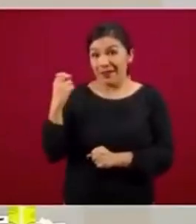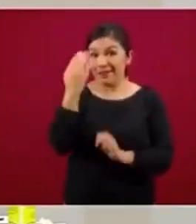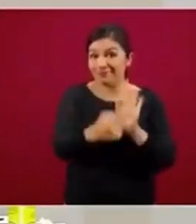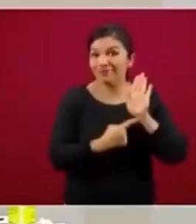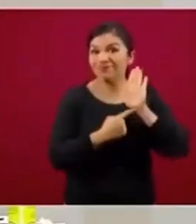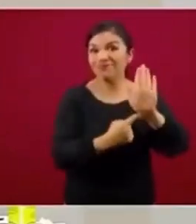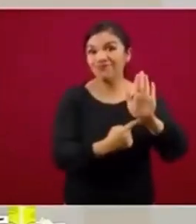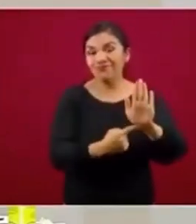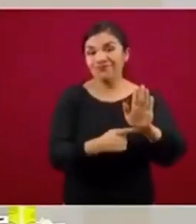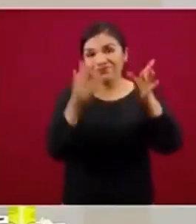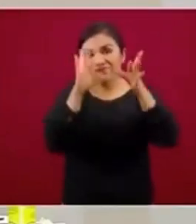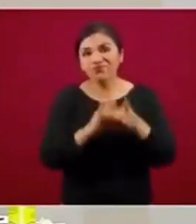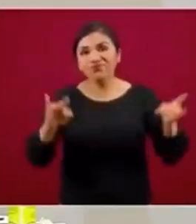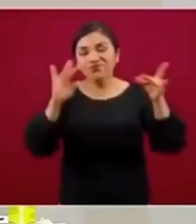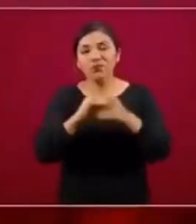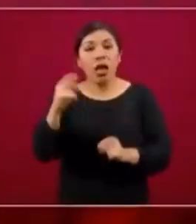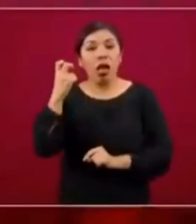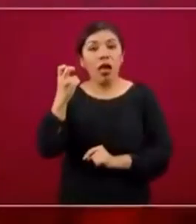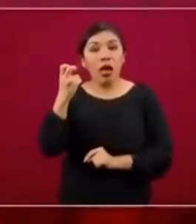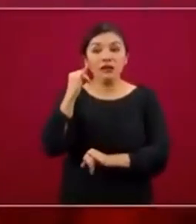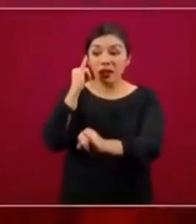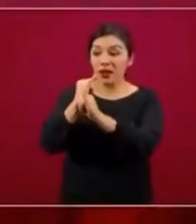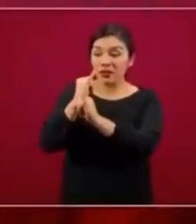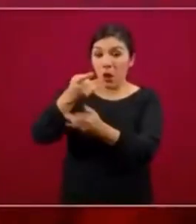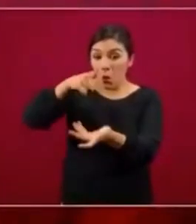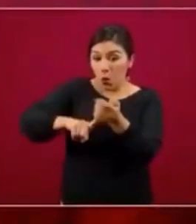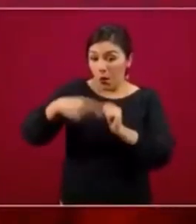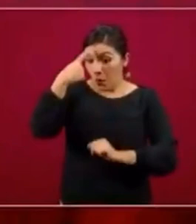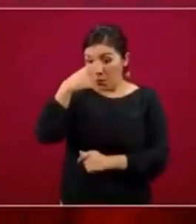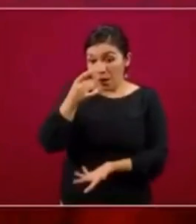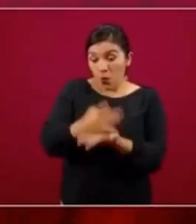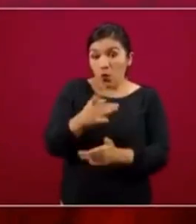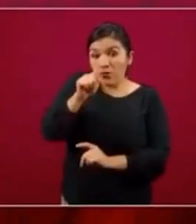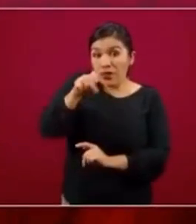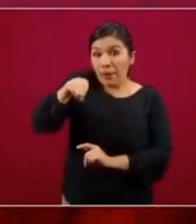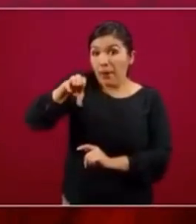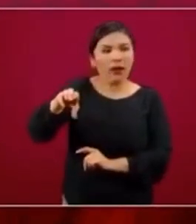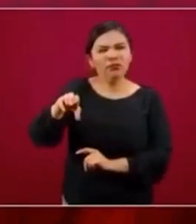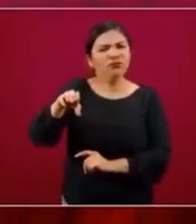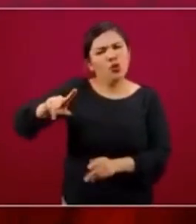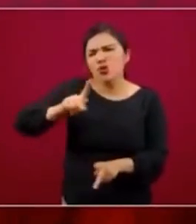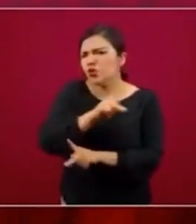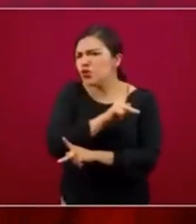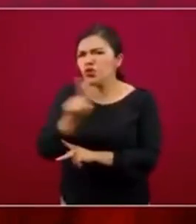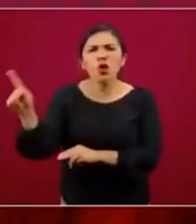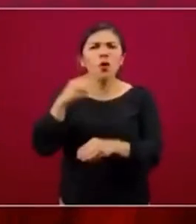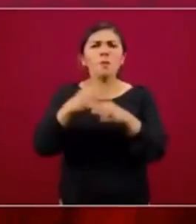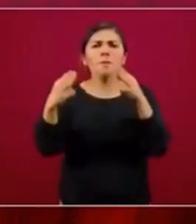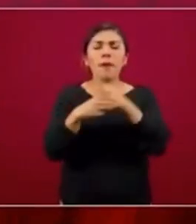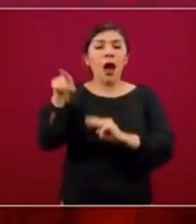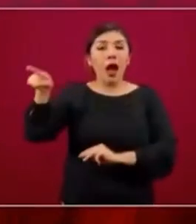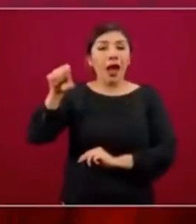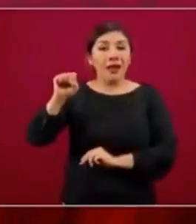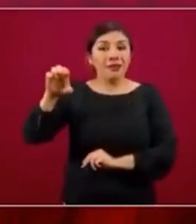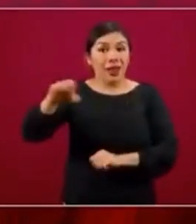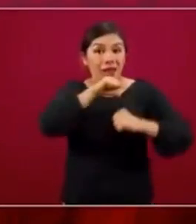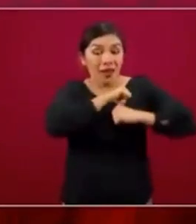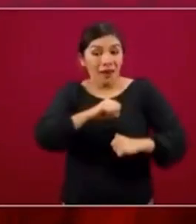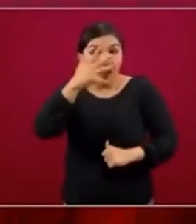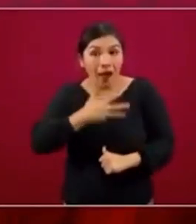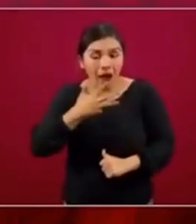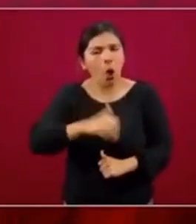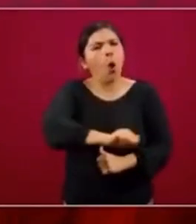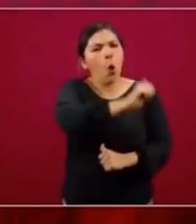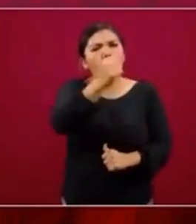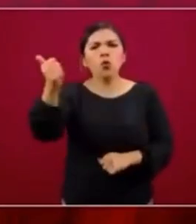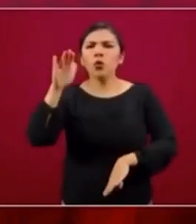presentar Ana Bárbara, esta plataforma que no sólo es para el T-MEC, sino es en general todos los recursos que en la Secretaría de Economía